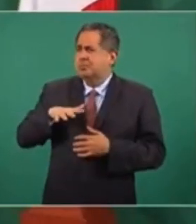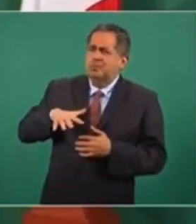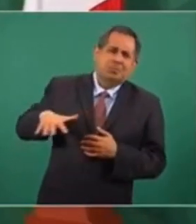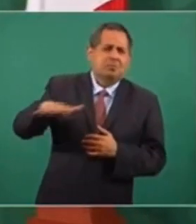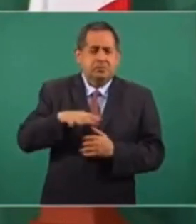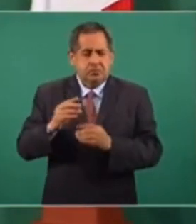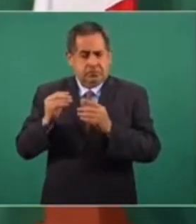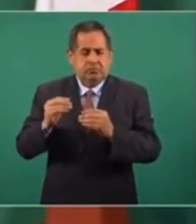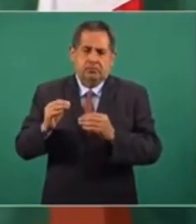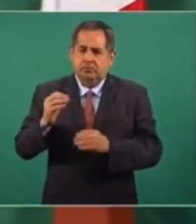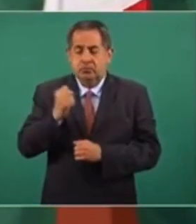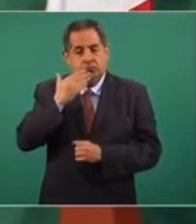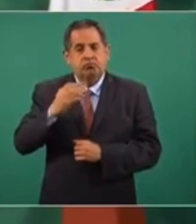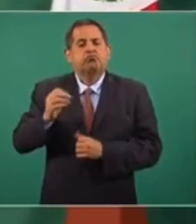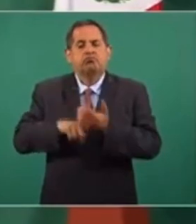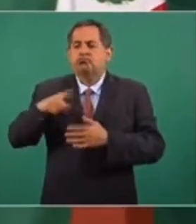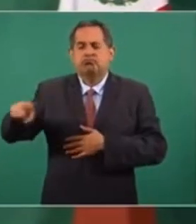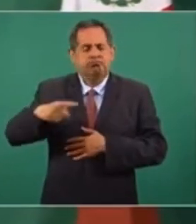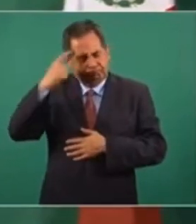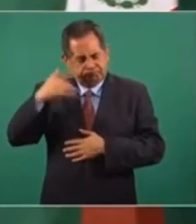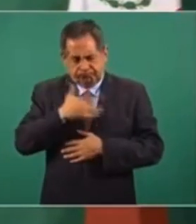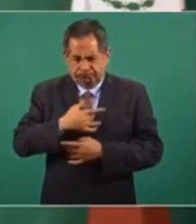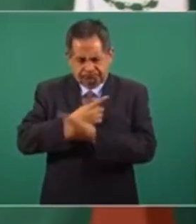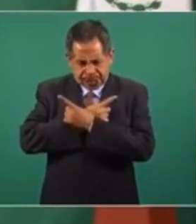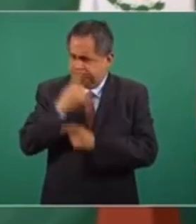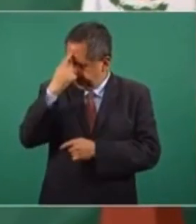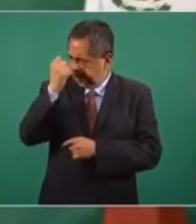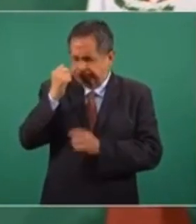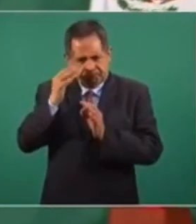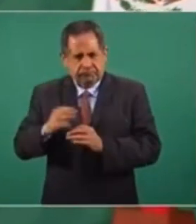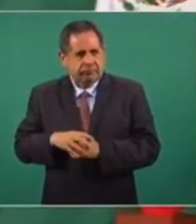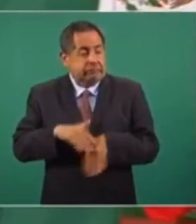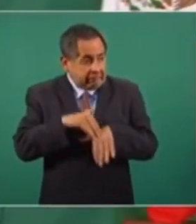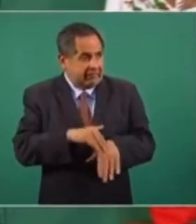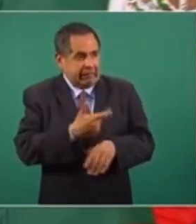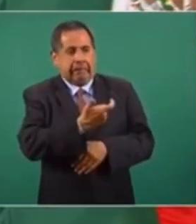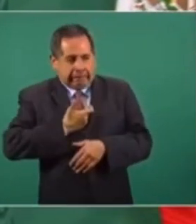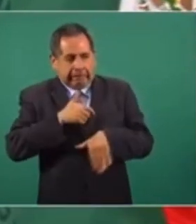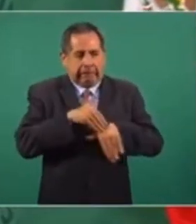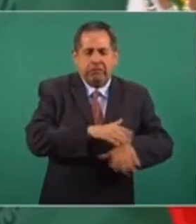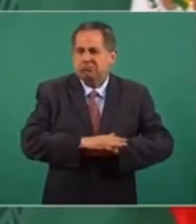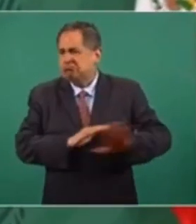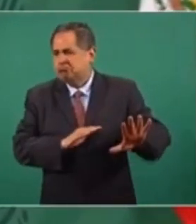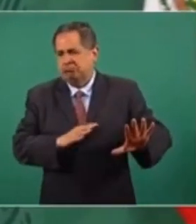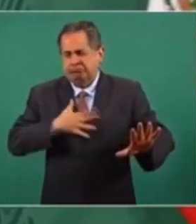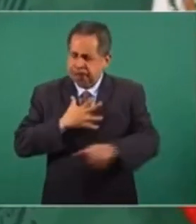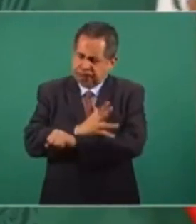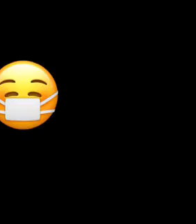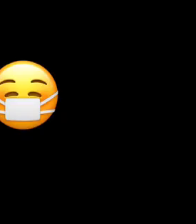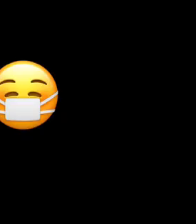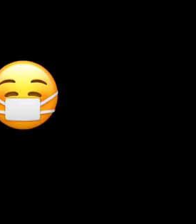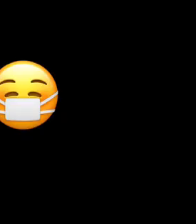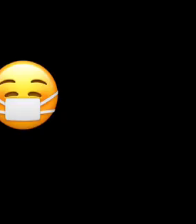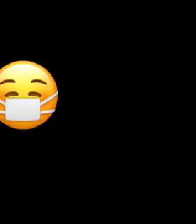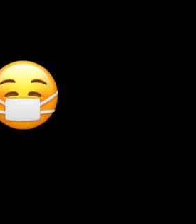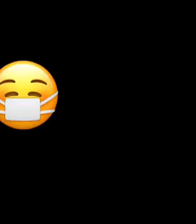que tienen convicciones, que no se venden, que no tienen precio. Gracias. Gracias. Gracias. Gracias. Gracias.